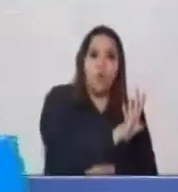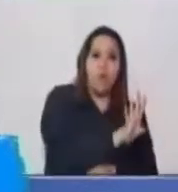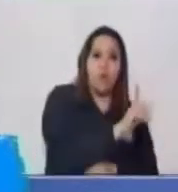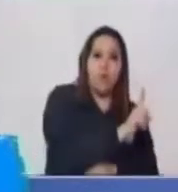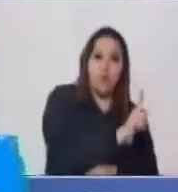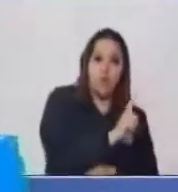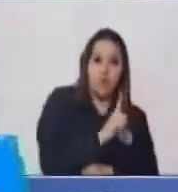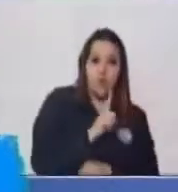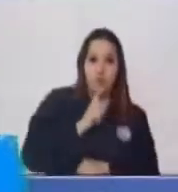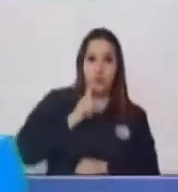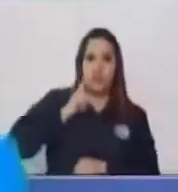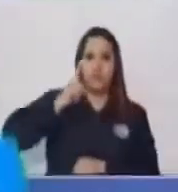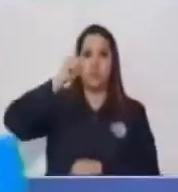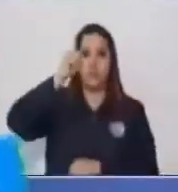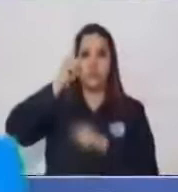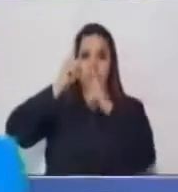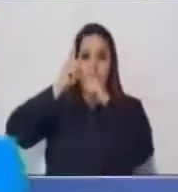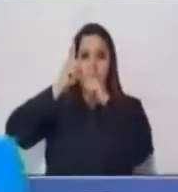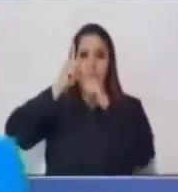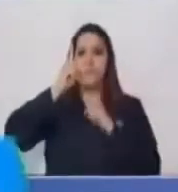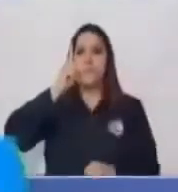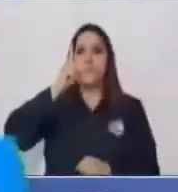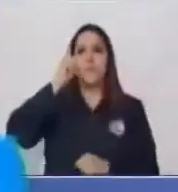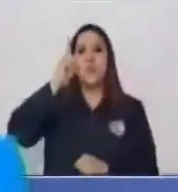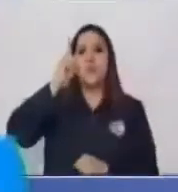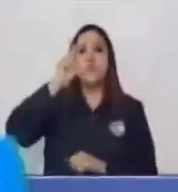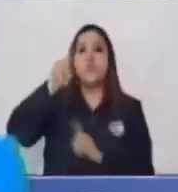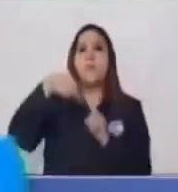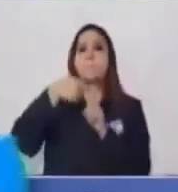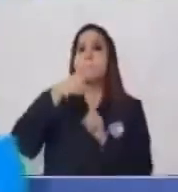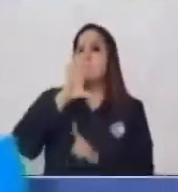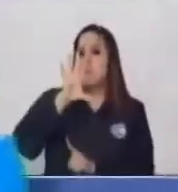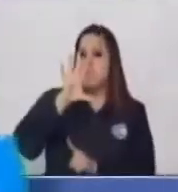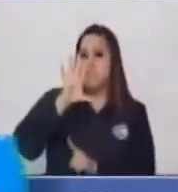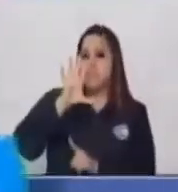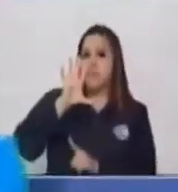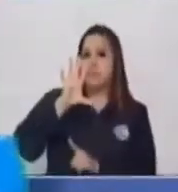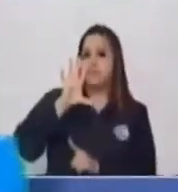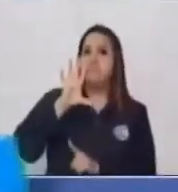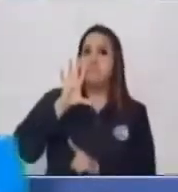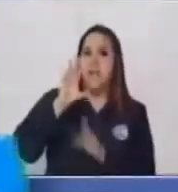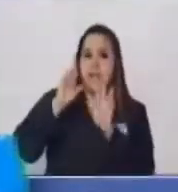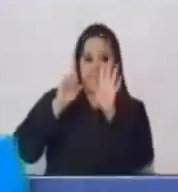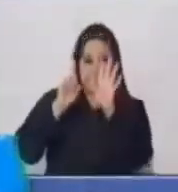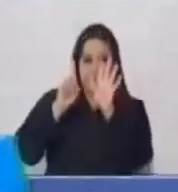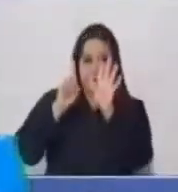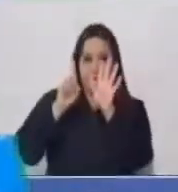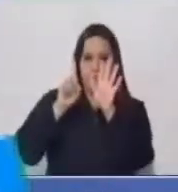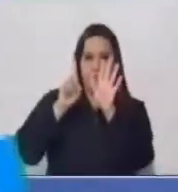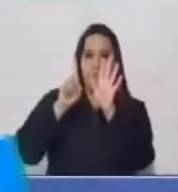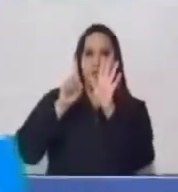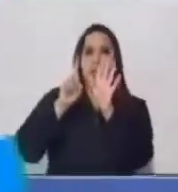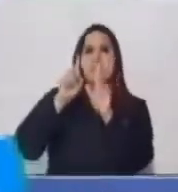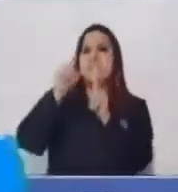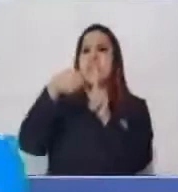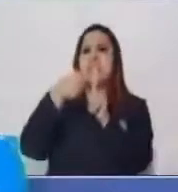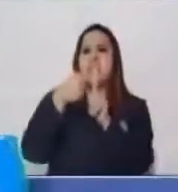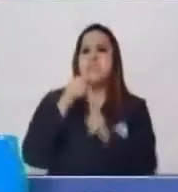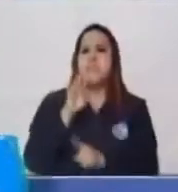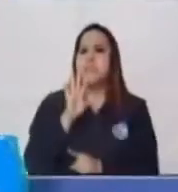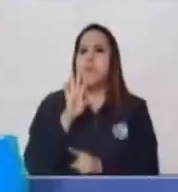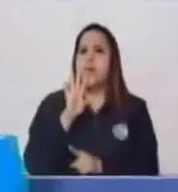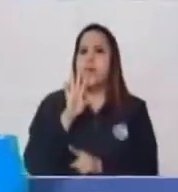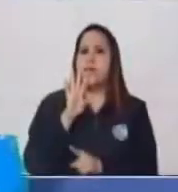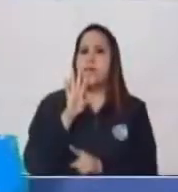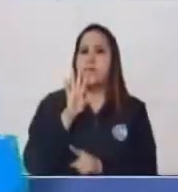Llevo 1 1 más 5 6 6 más 4